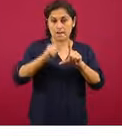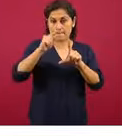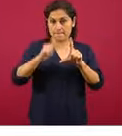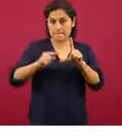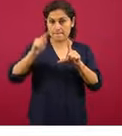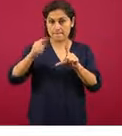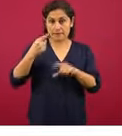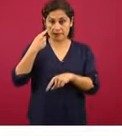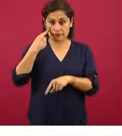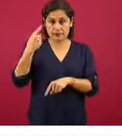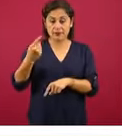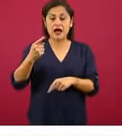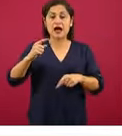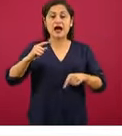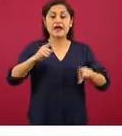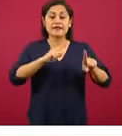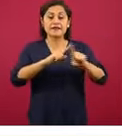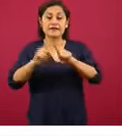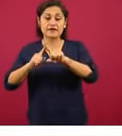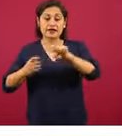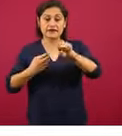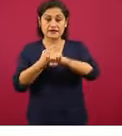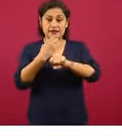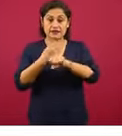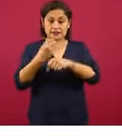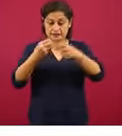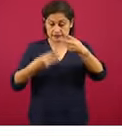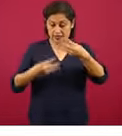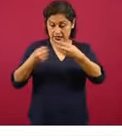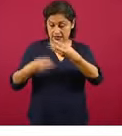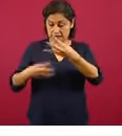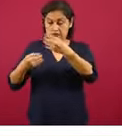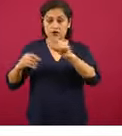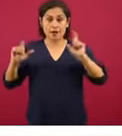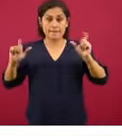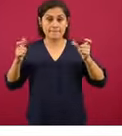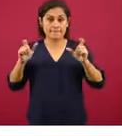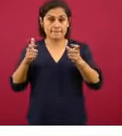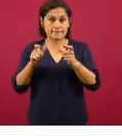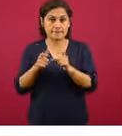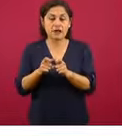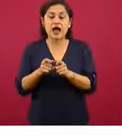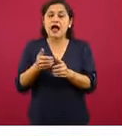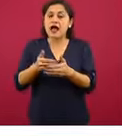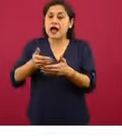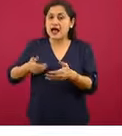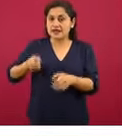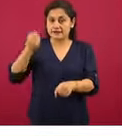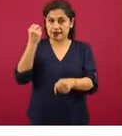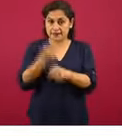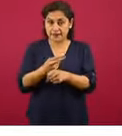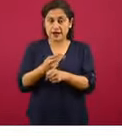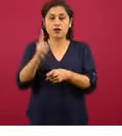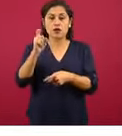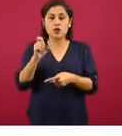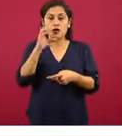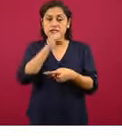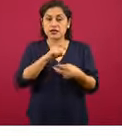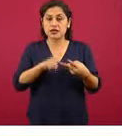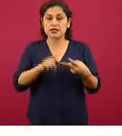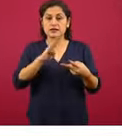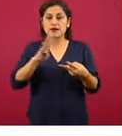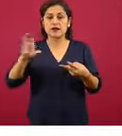Entonces, tenemos este grupo de estados en donde está disminuyendo y eso es bueno. Conforme disminuye, es mejor. Aguas Calientes, Baja California Sur,